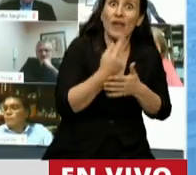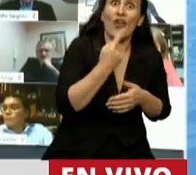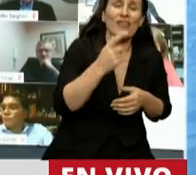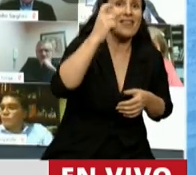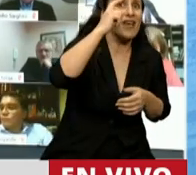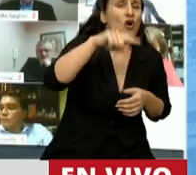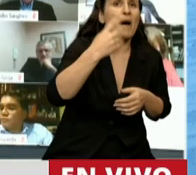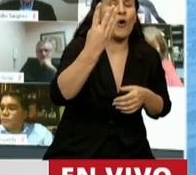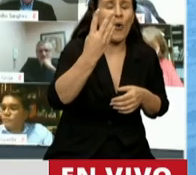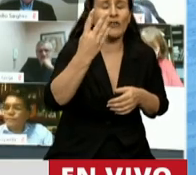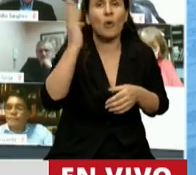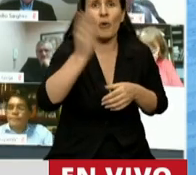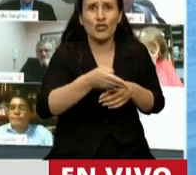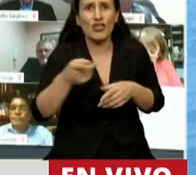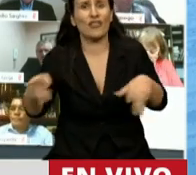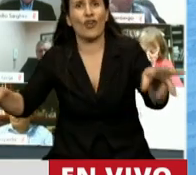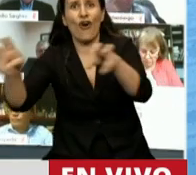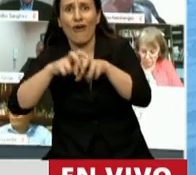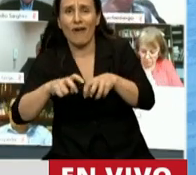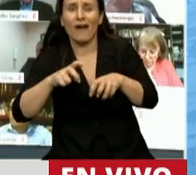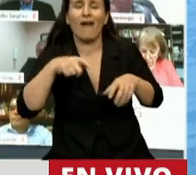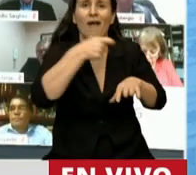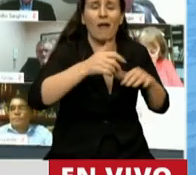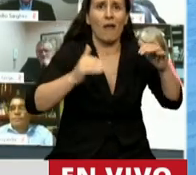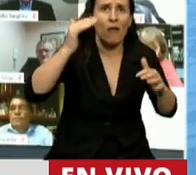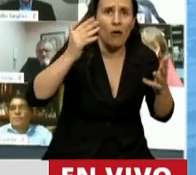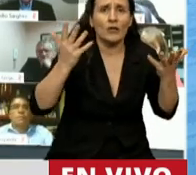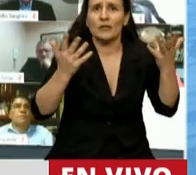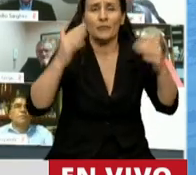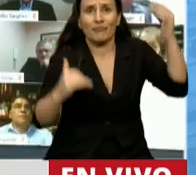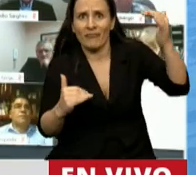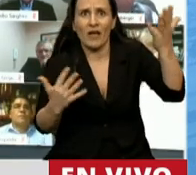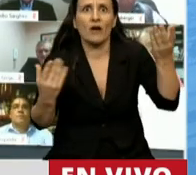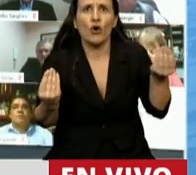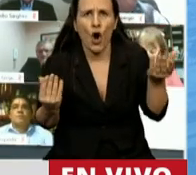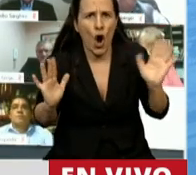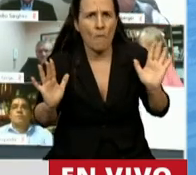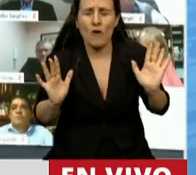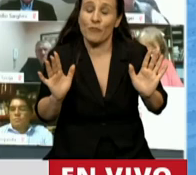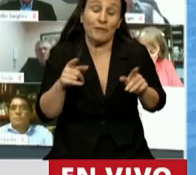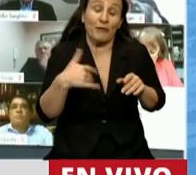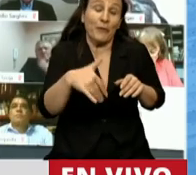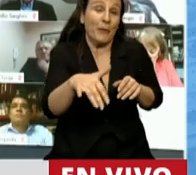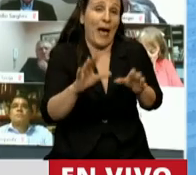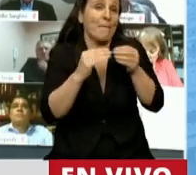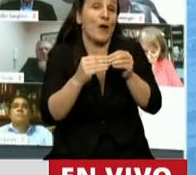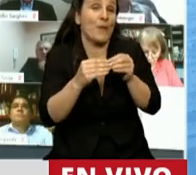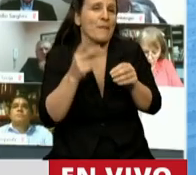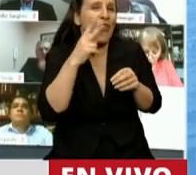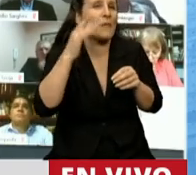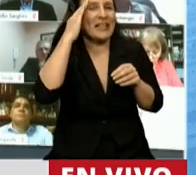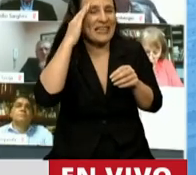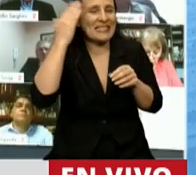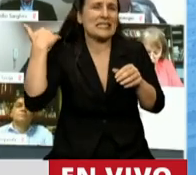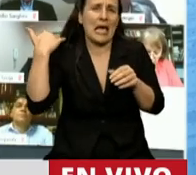es decir, vamos a tener un problema como antes del 2015, que no había pandemia, después